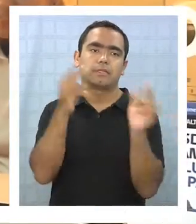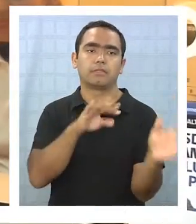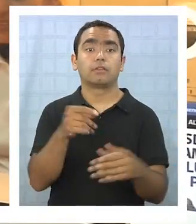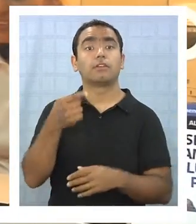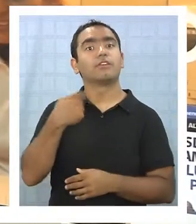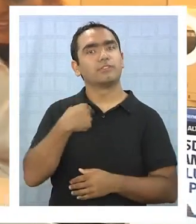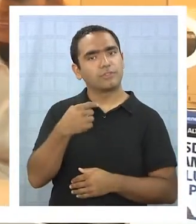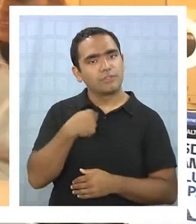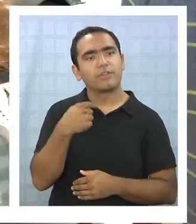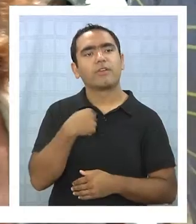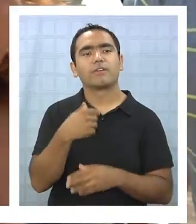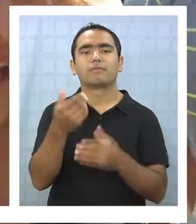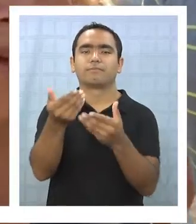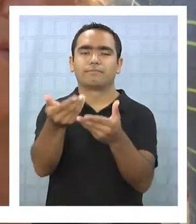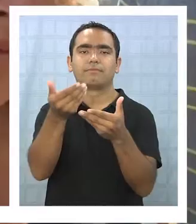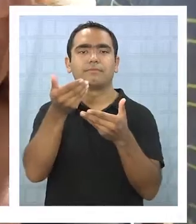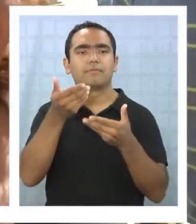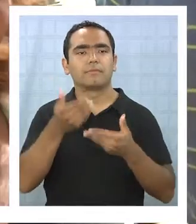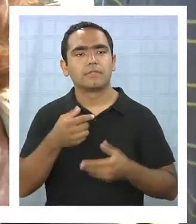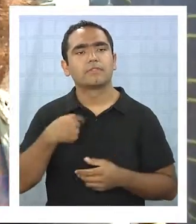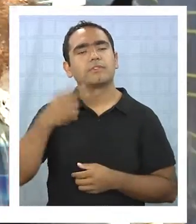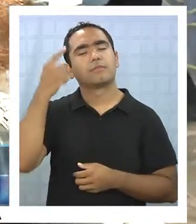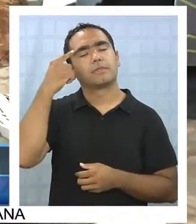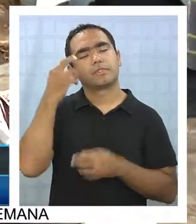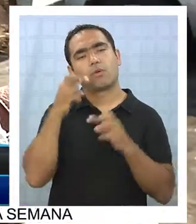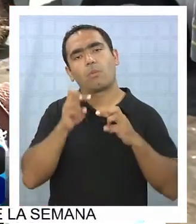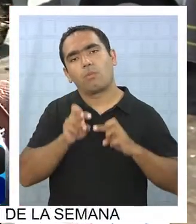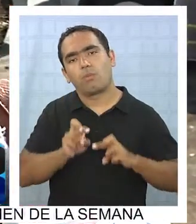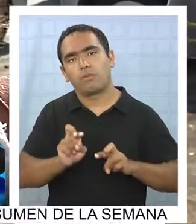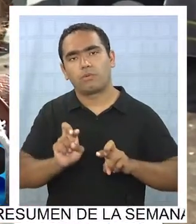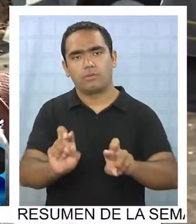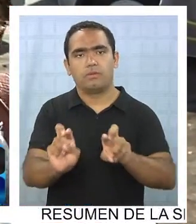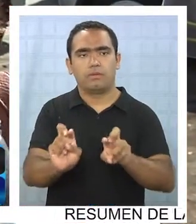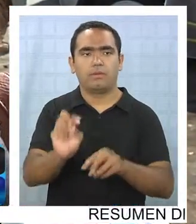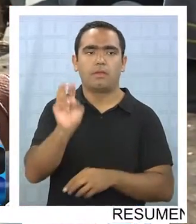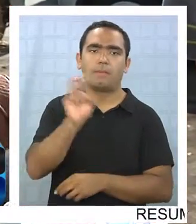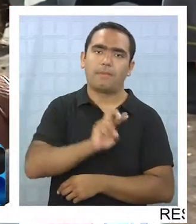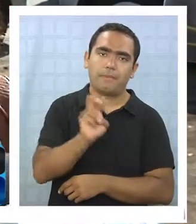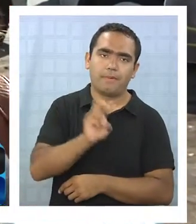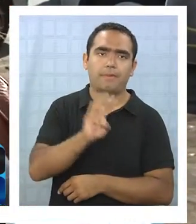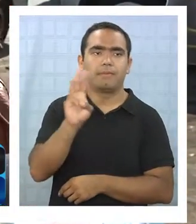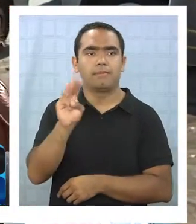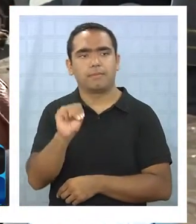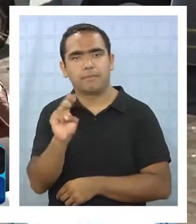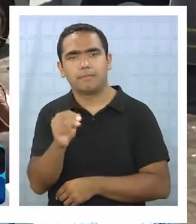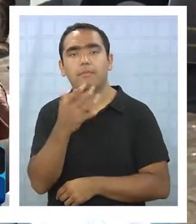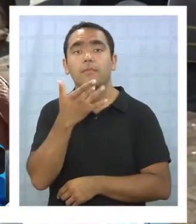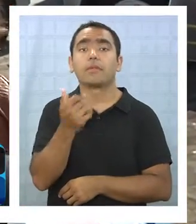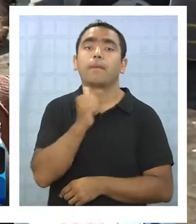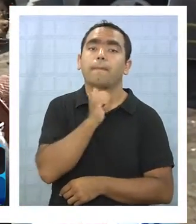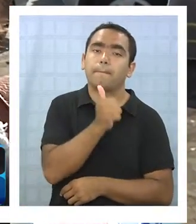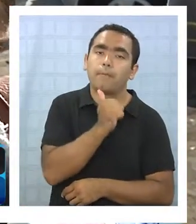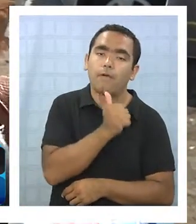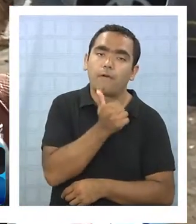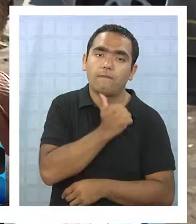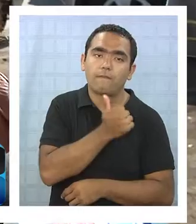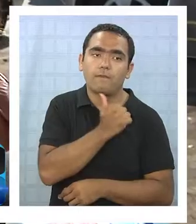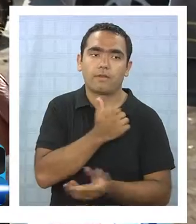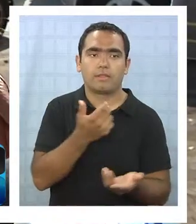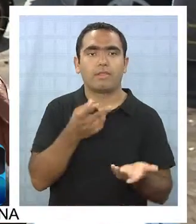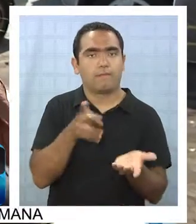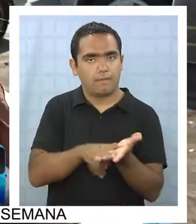recibir, yo creo que es una gran oportunidad para los padres de escasos recursos verdaderos,